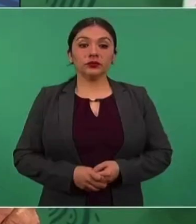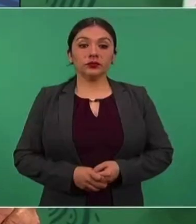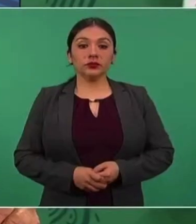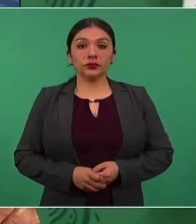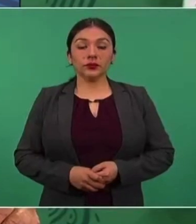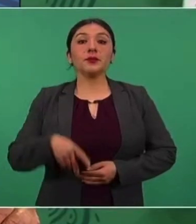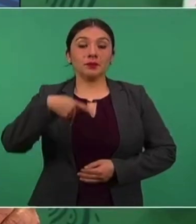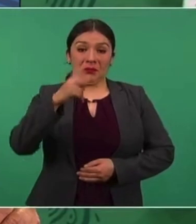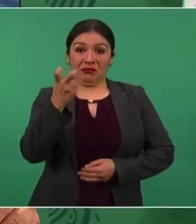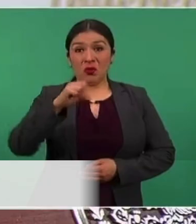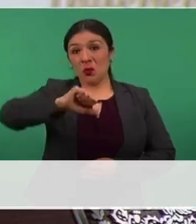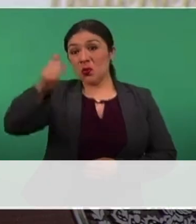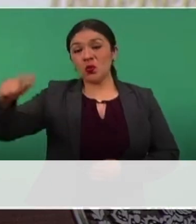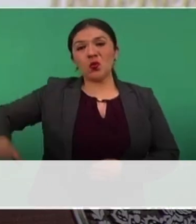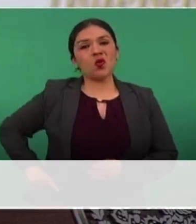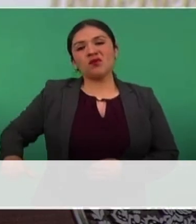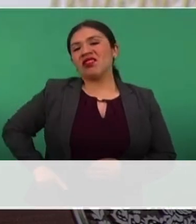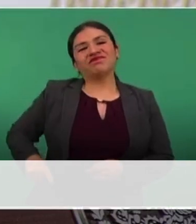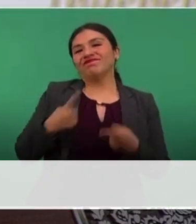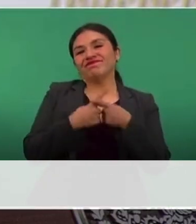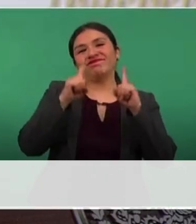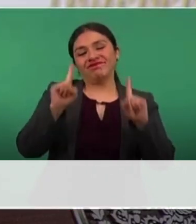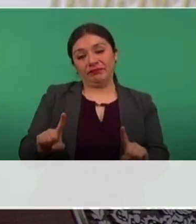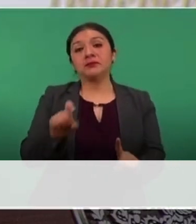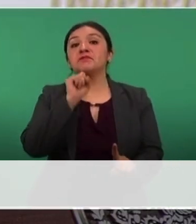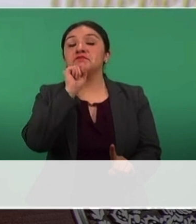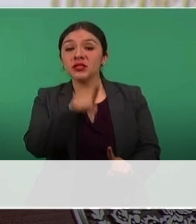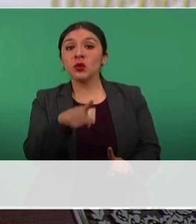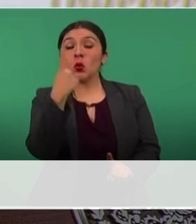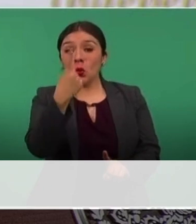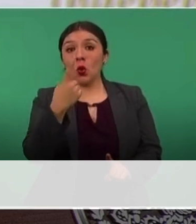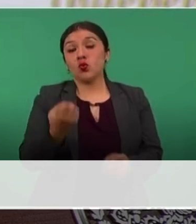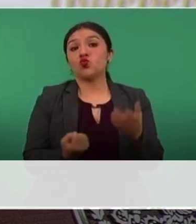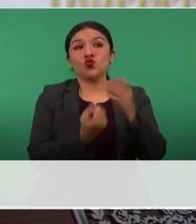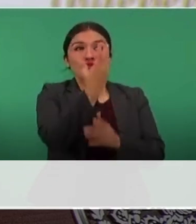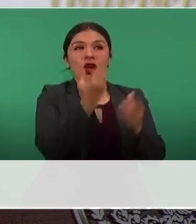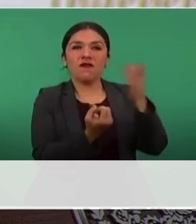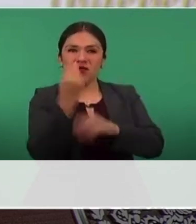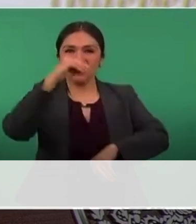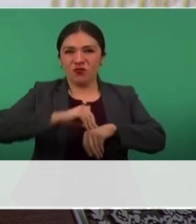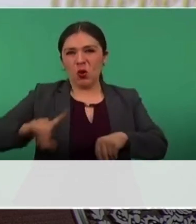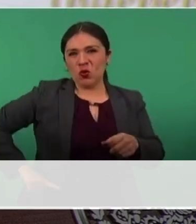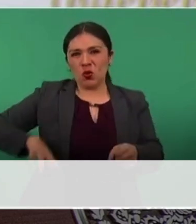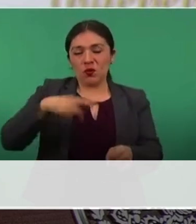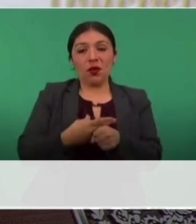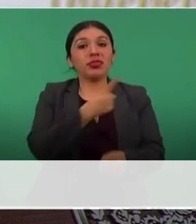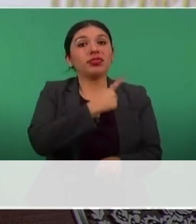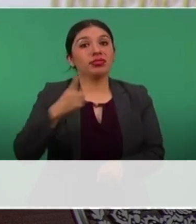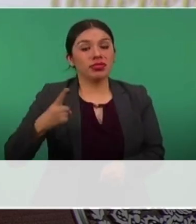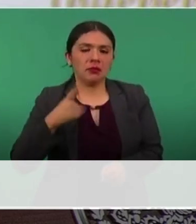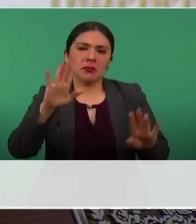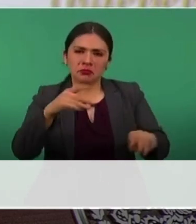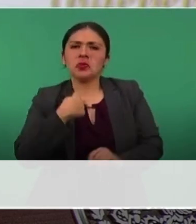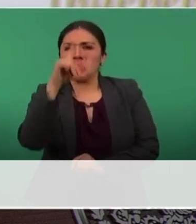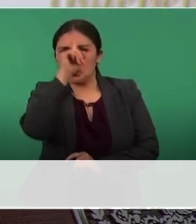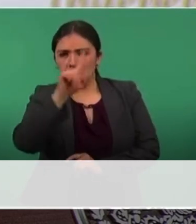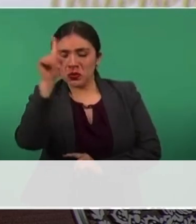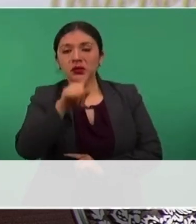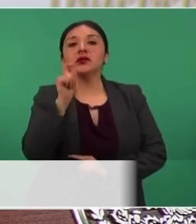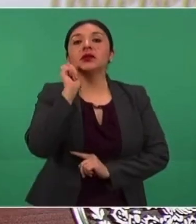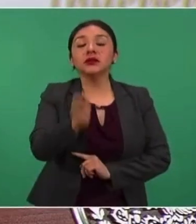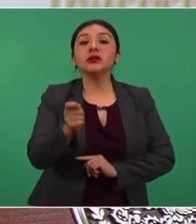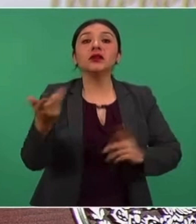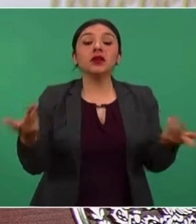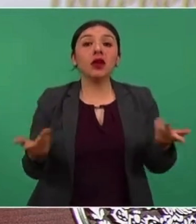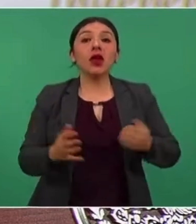Una de las cosas que tienen que ver los nuevos gobernadores, y es una recomendación, es que